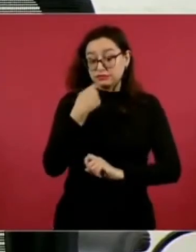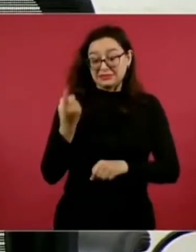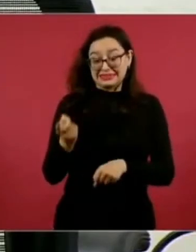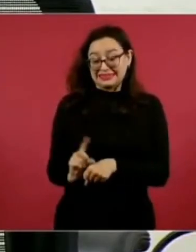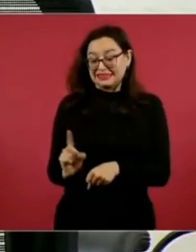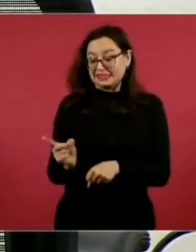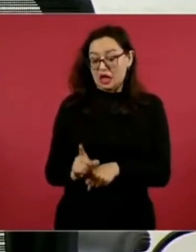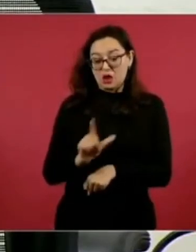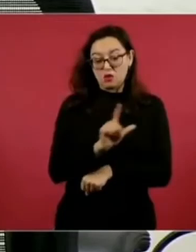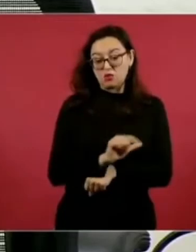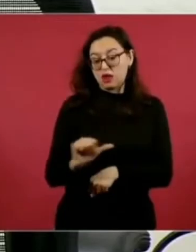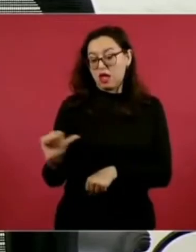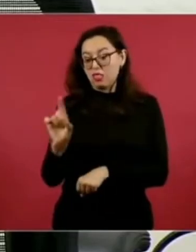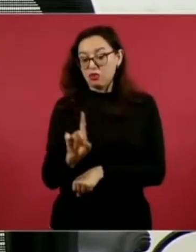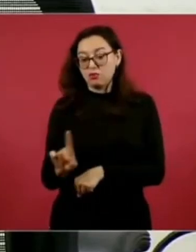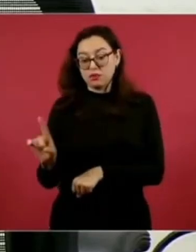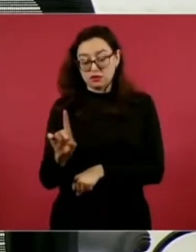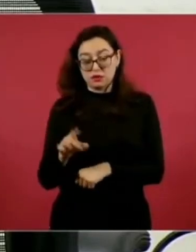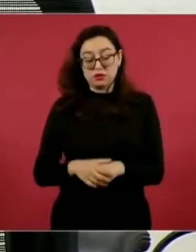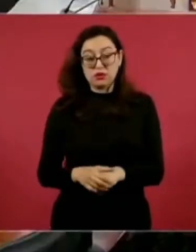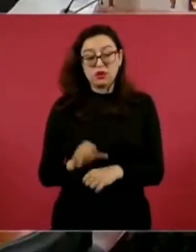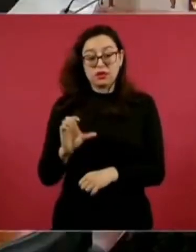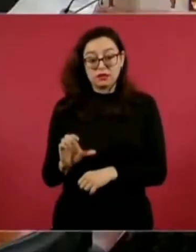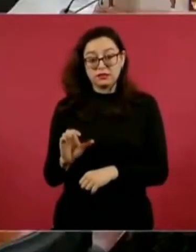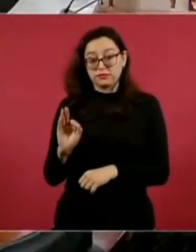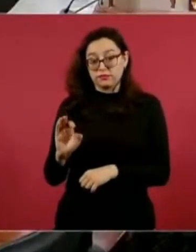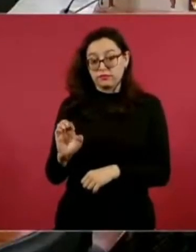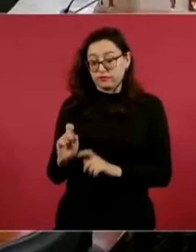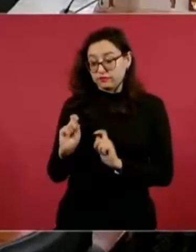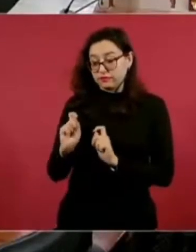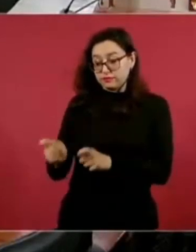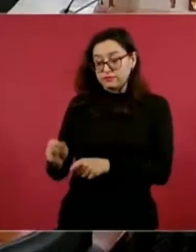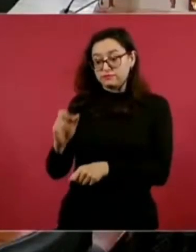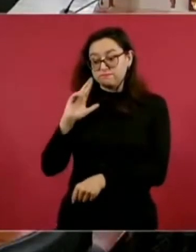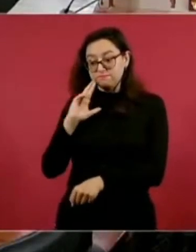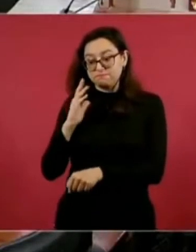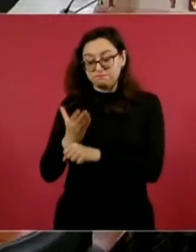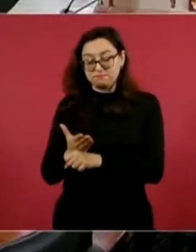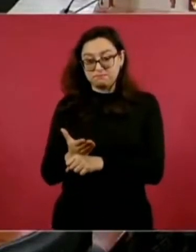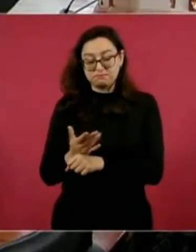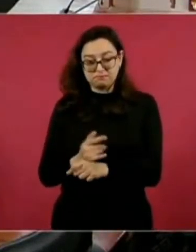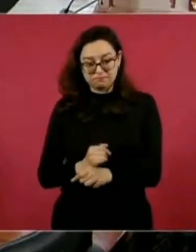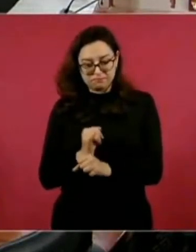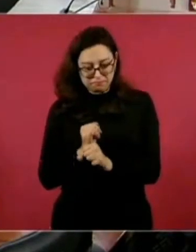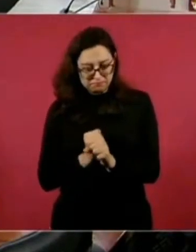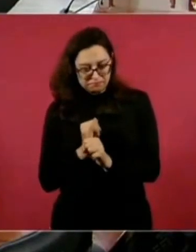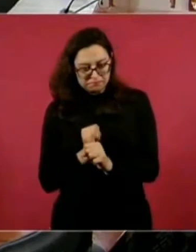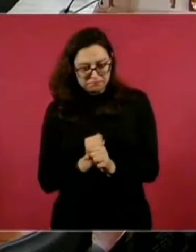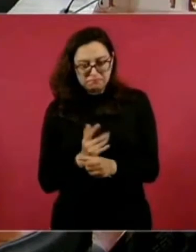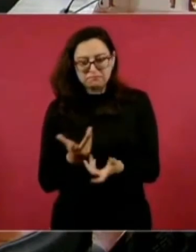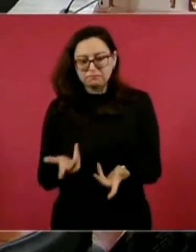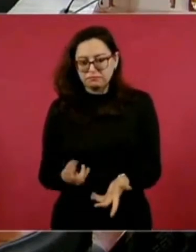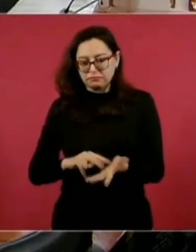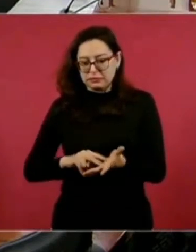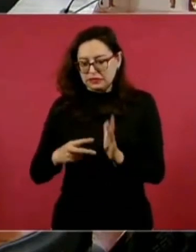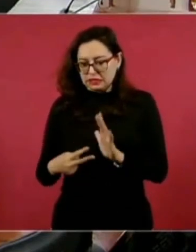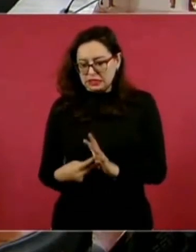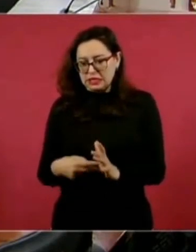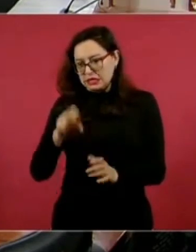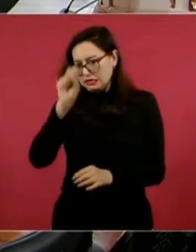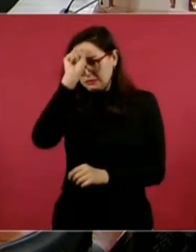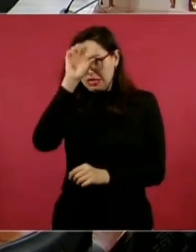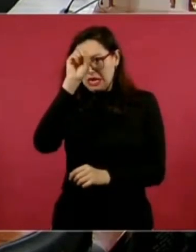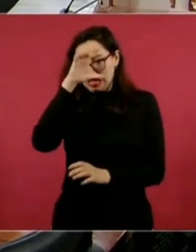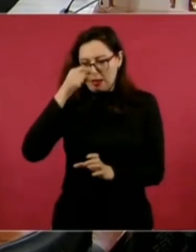La Comisión Federal de Electricidad está al frente de estos trabajos de ingeniería especializados en minería,